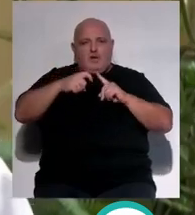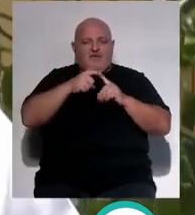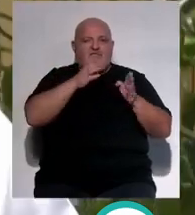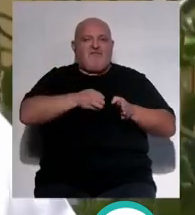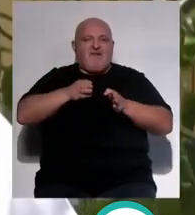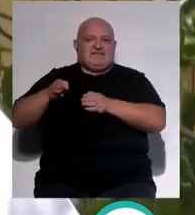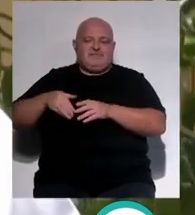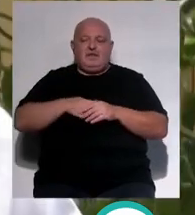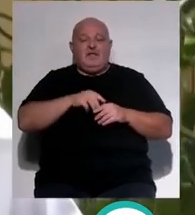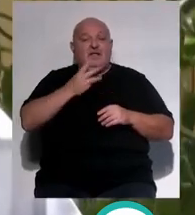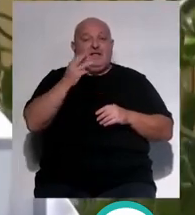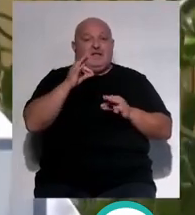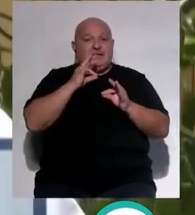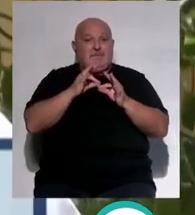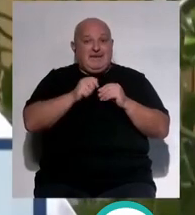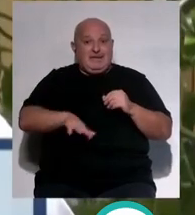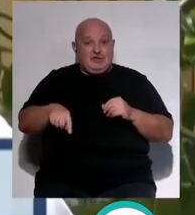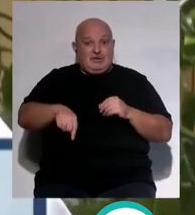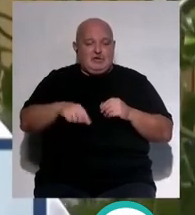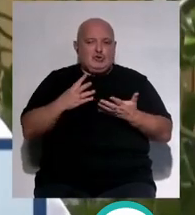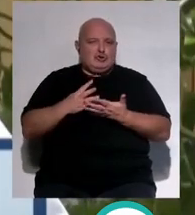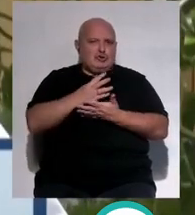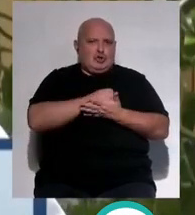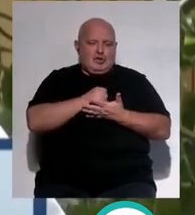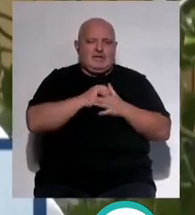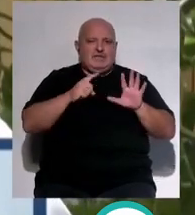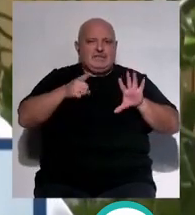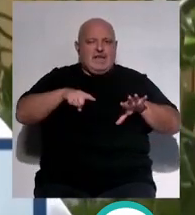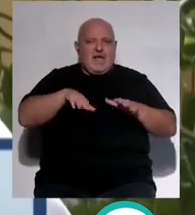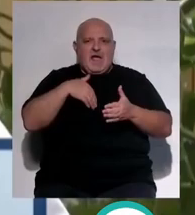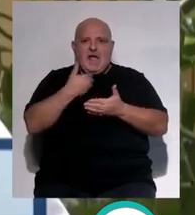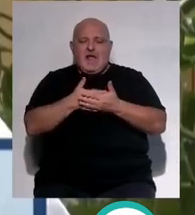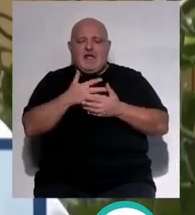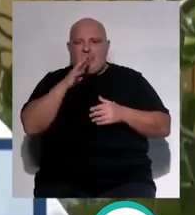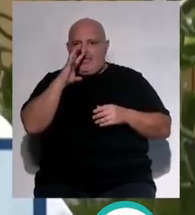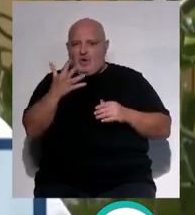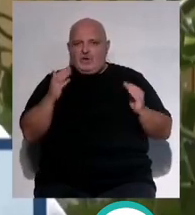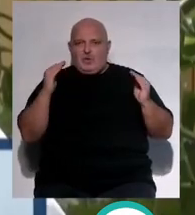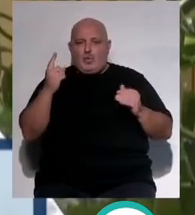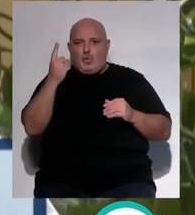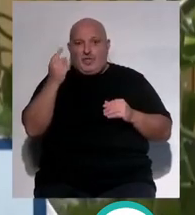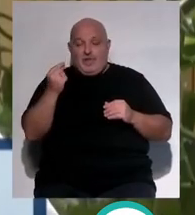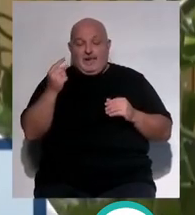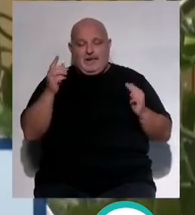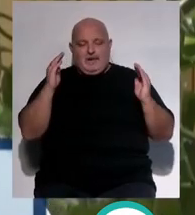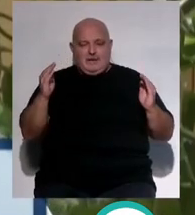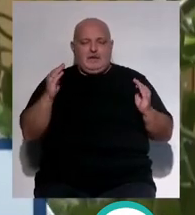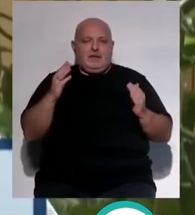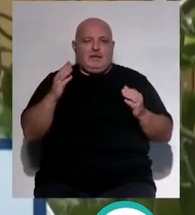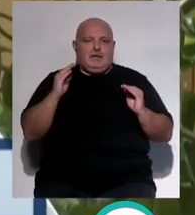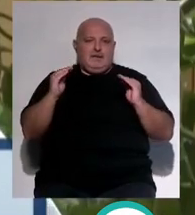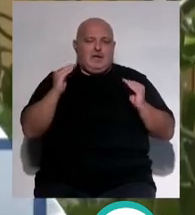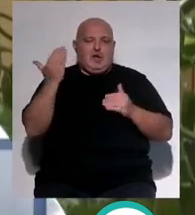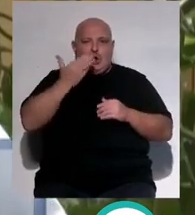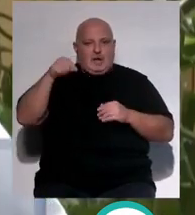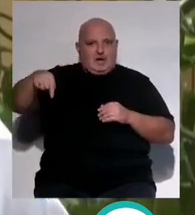fases Para niños el 30 de septiembre a todos los niveles, desde los seis mesesitos hasta los cinco años menos un día se va a vacunar en